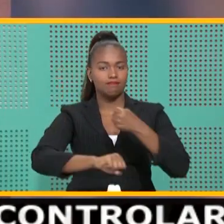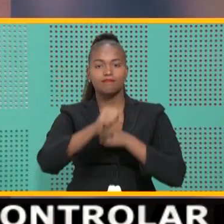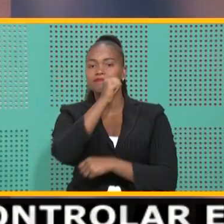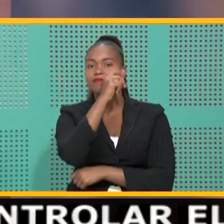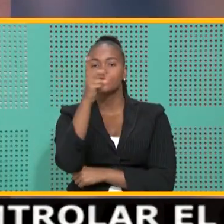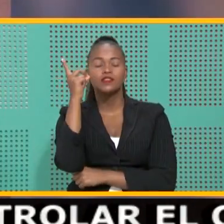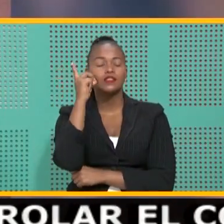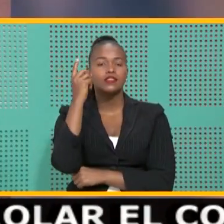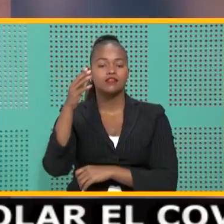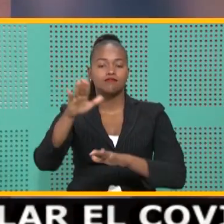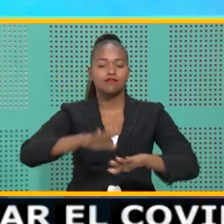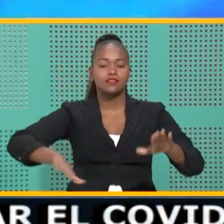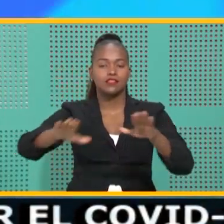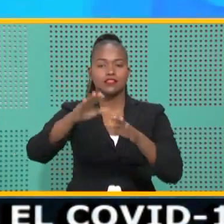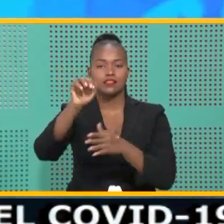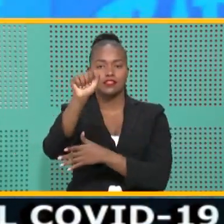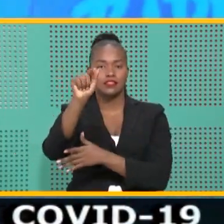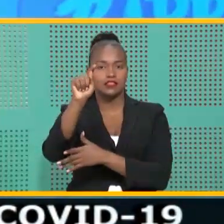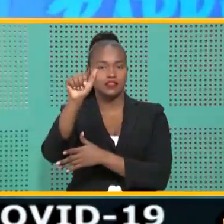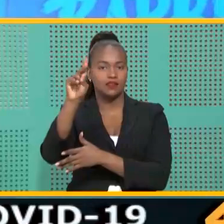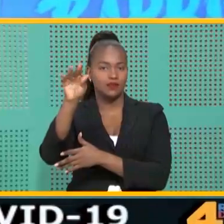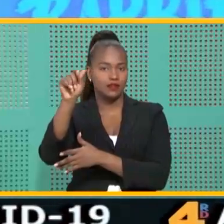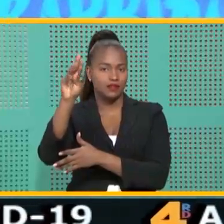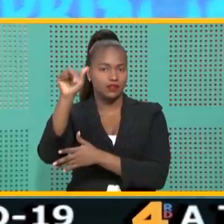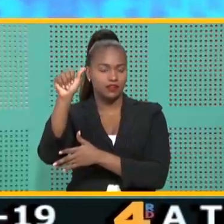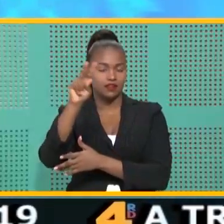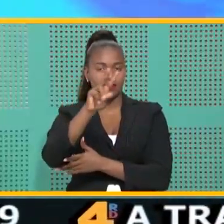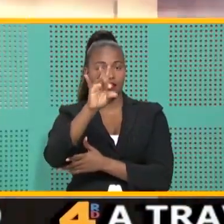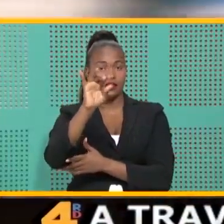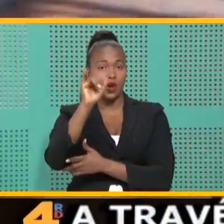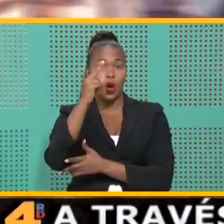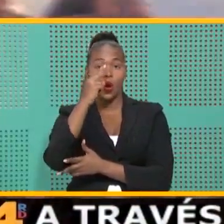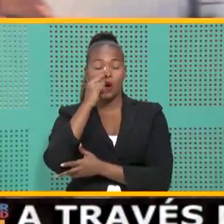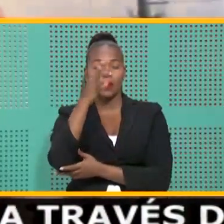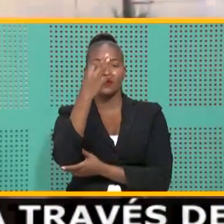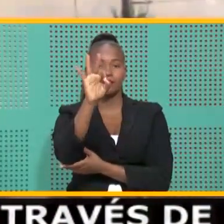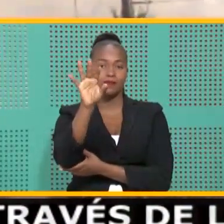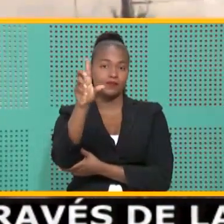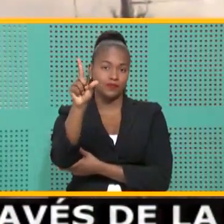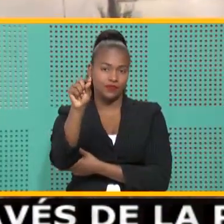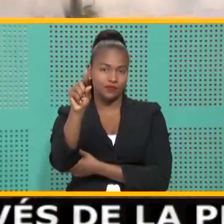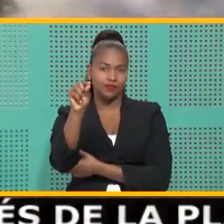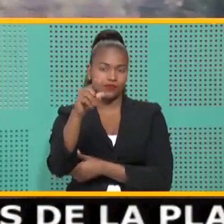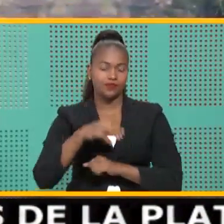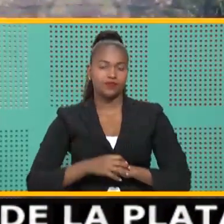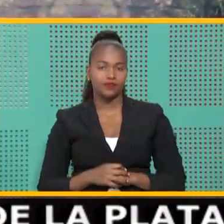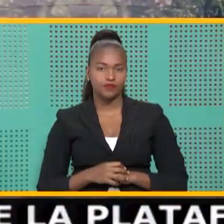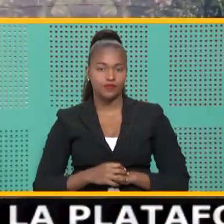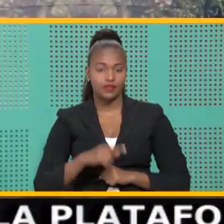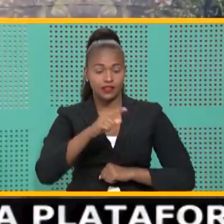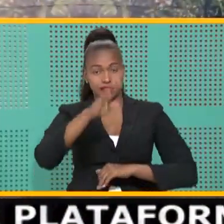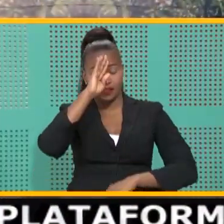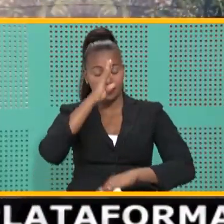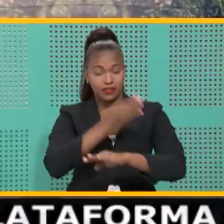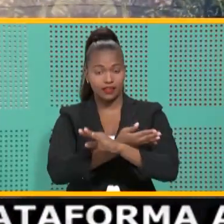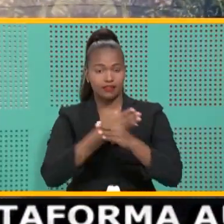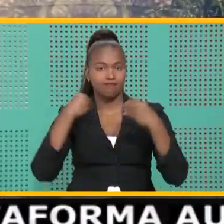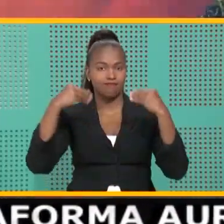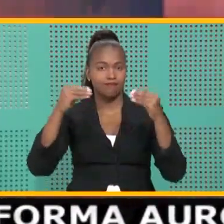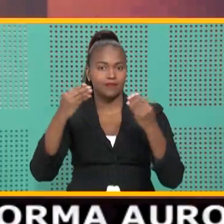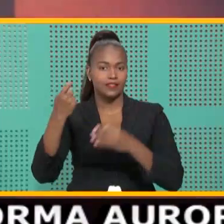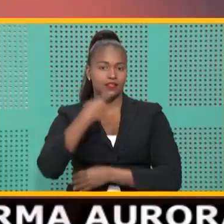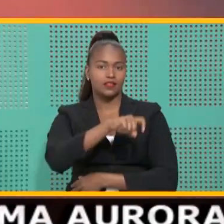Domingo en el barrio de Santa Bárbara, el 28 de junio de 1820. Era hija del comerciante